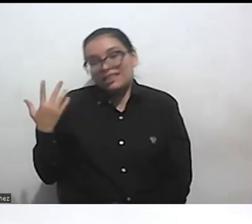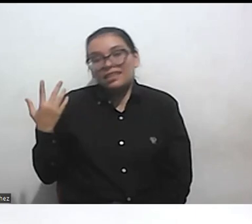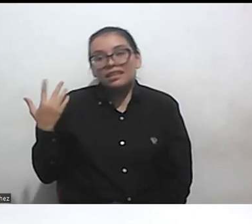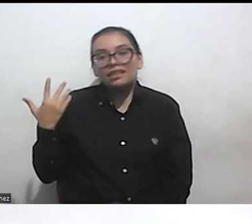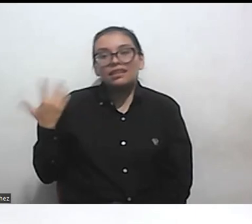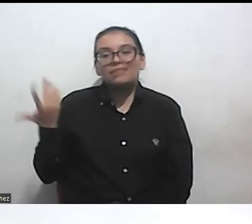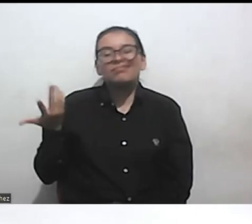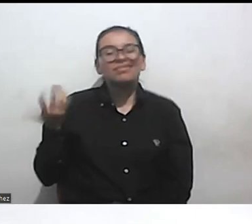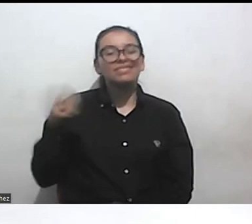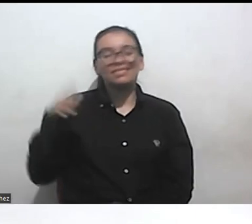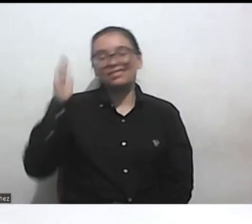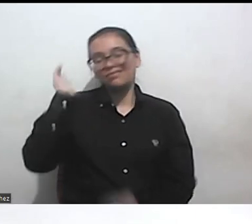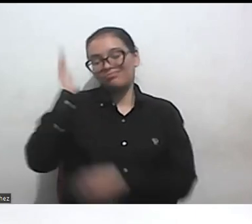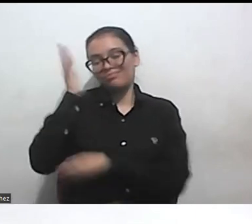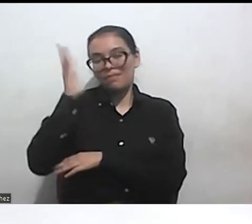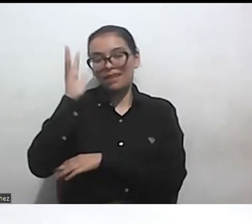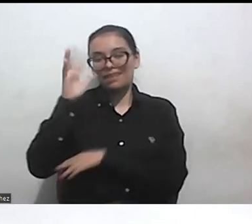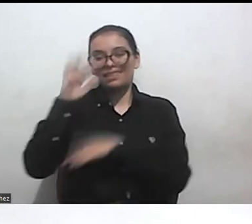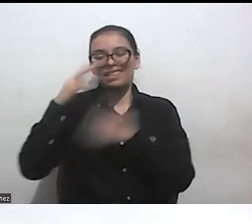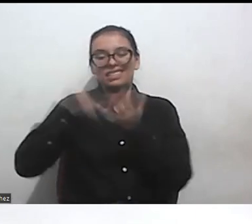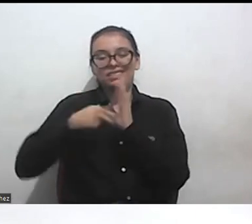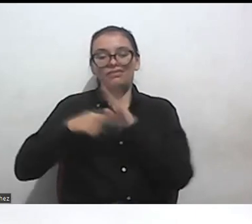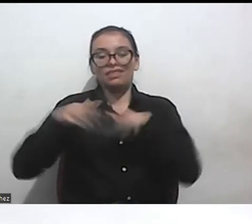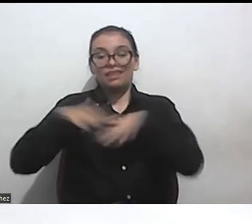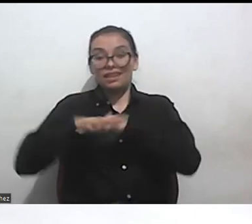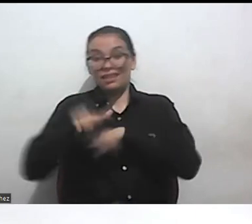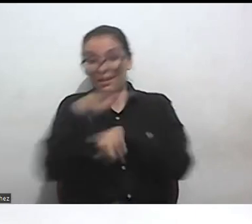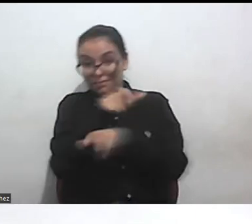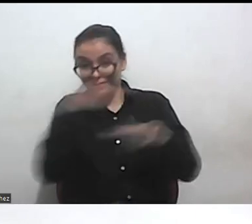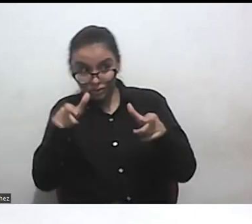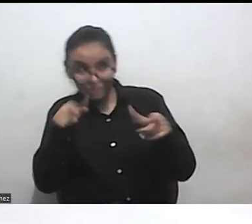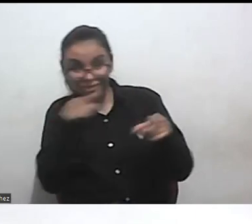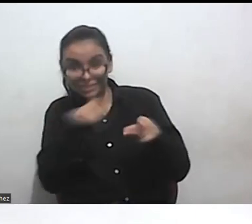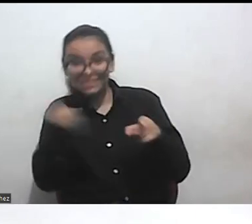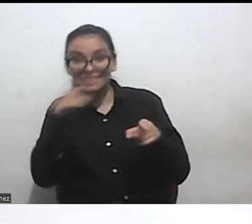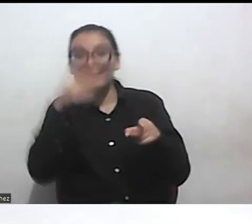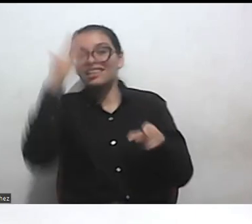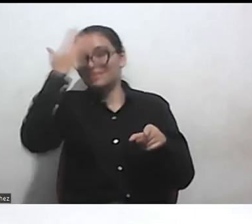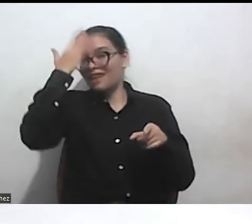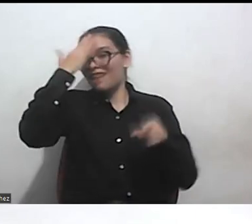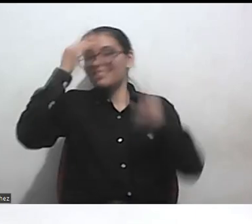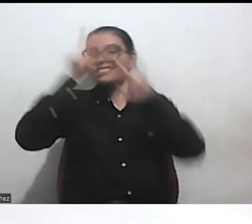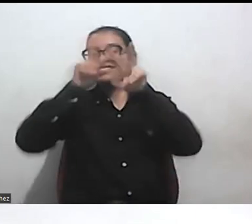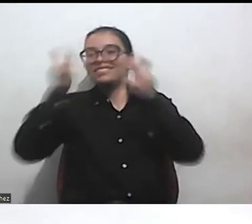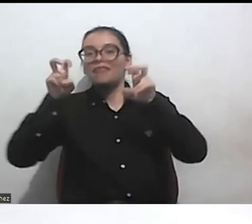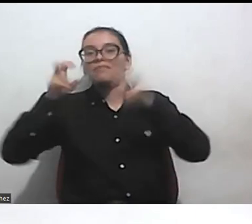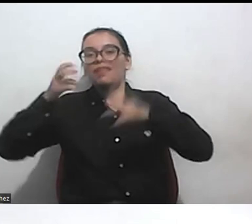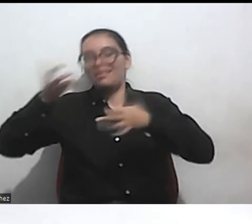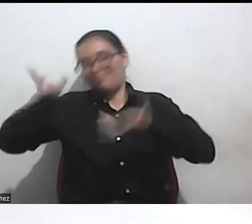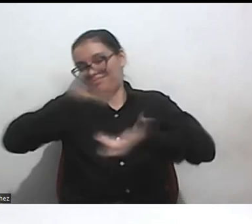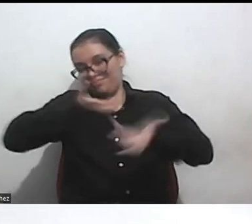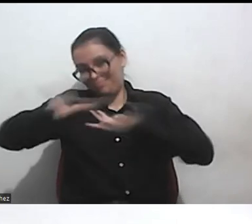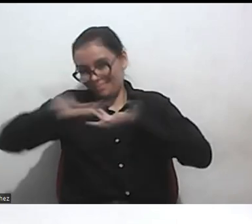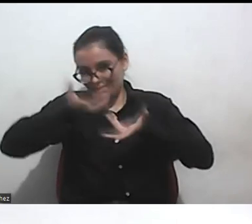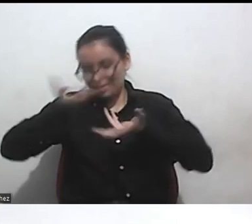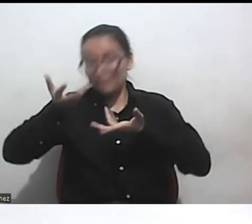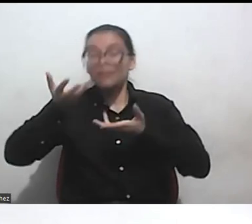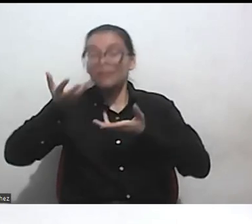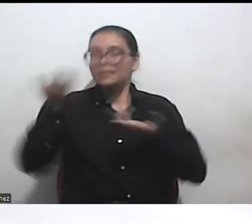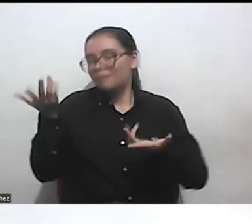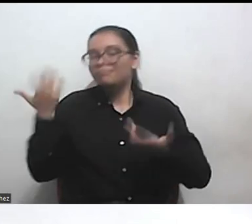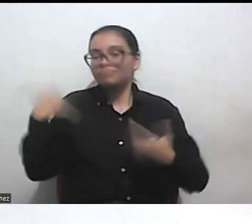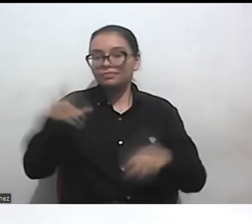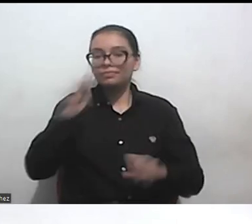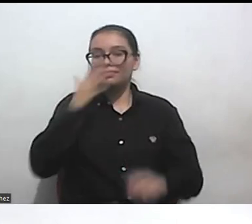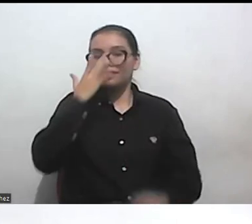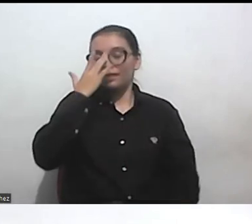interseccionalidad y las personas que están reunidas aquí porque saben cuál es el tema del conversatorio entonces tiene que haber una